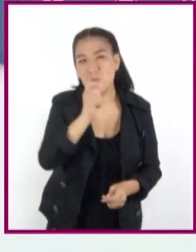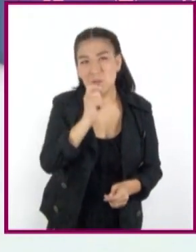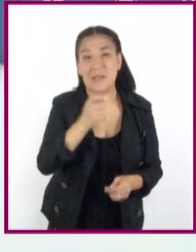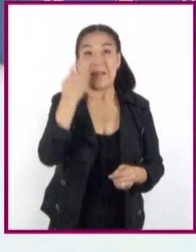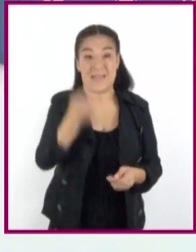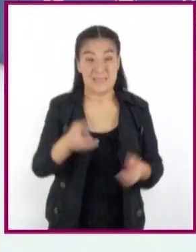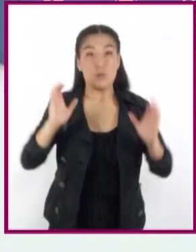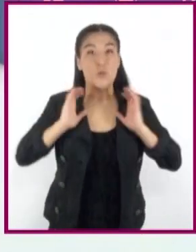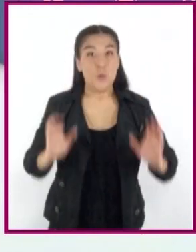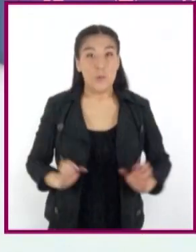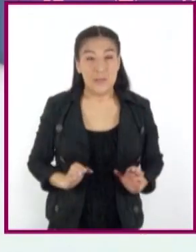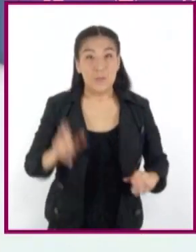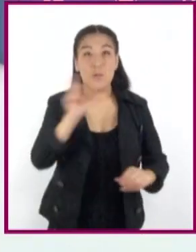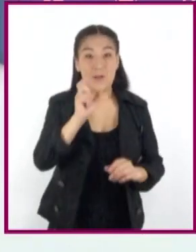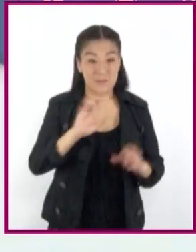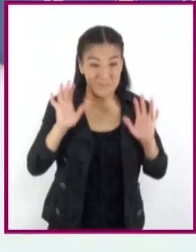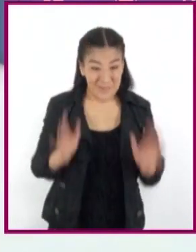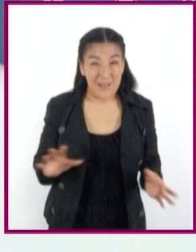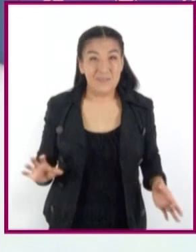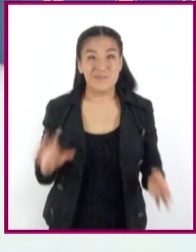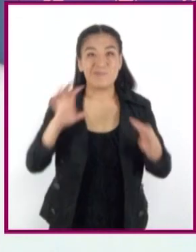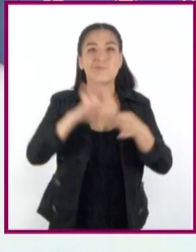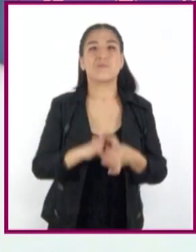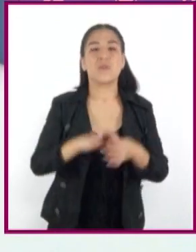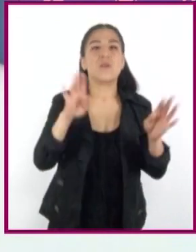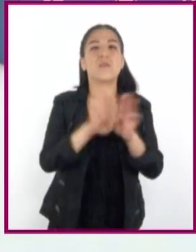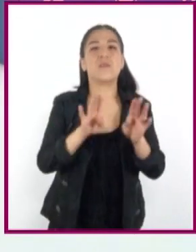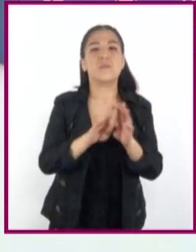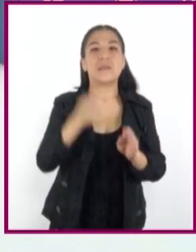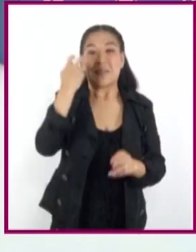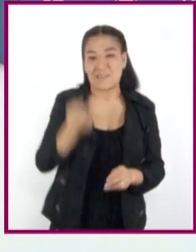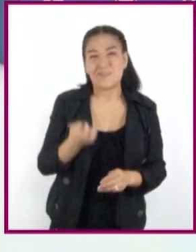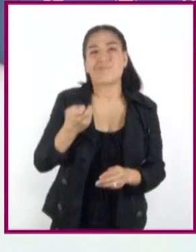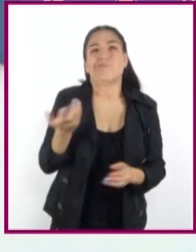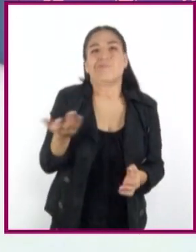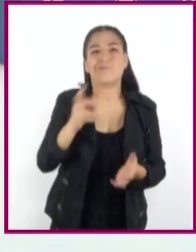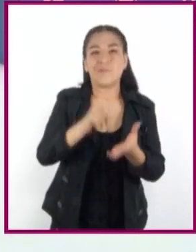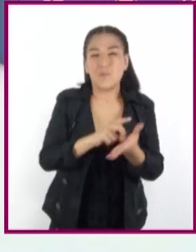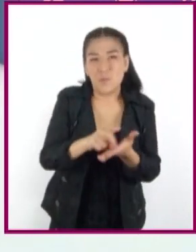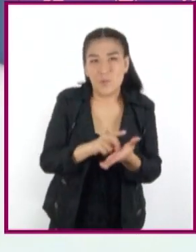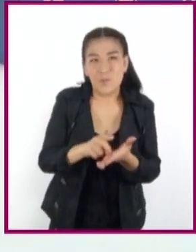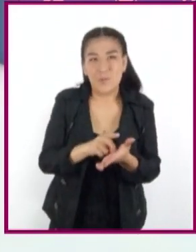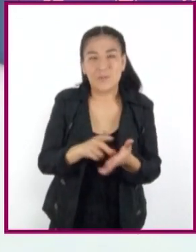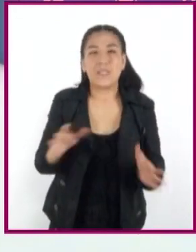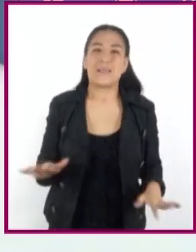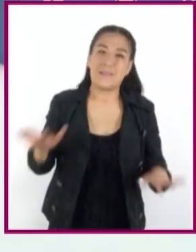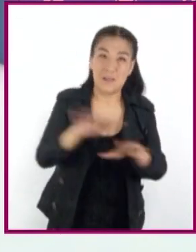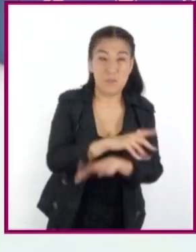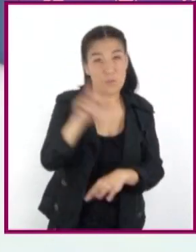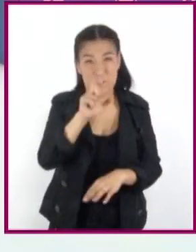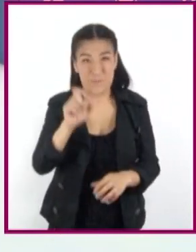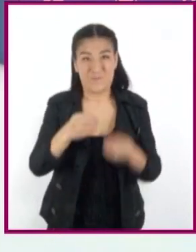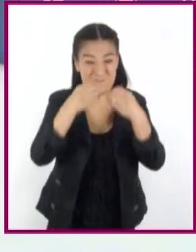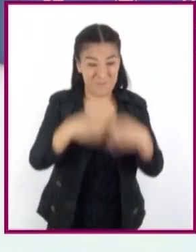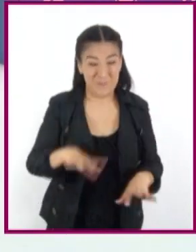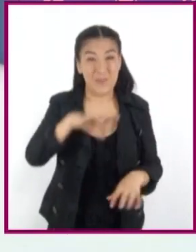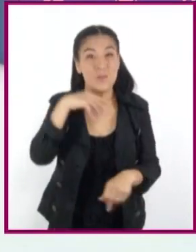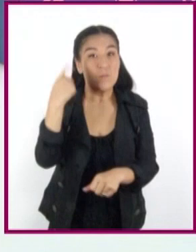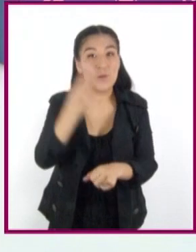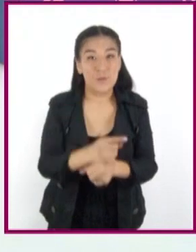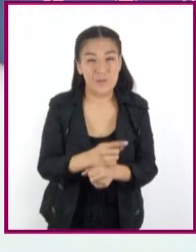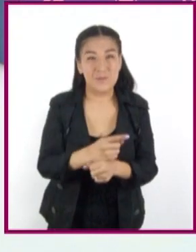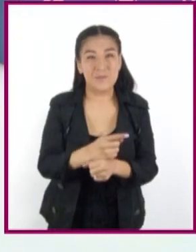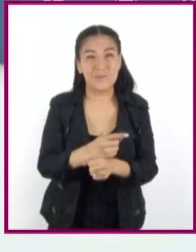cuerpo humano se adapta rápidamente al estado creado, bajo el influjo de las mismas. Cuando se pierde la voluntad por